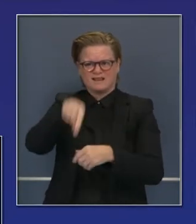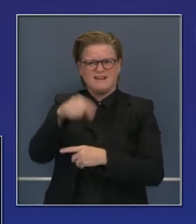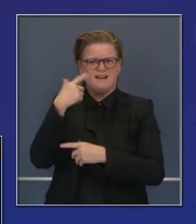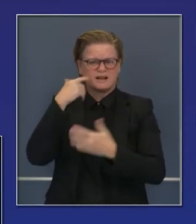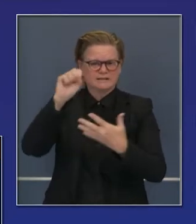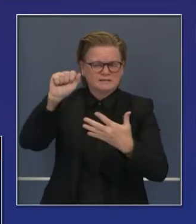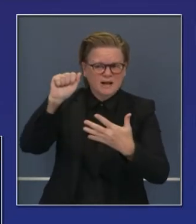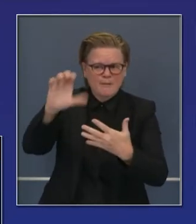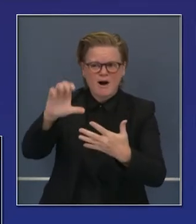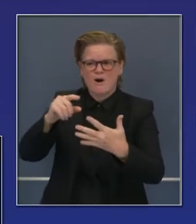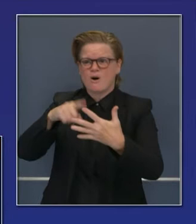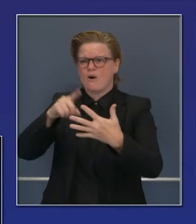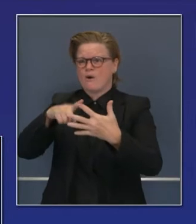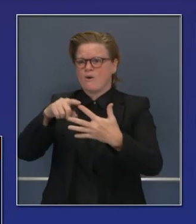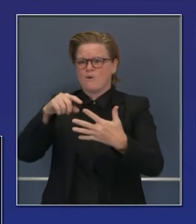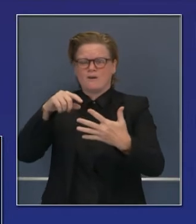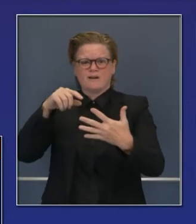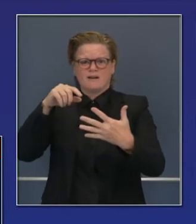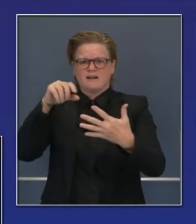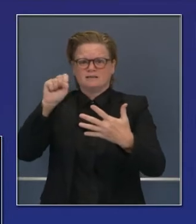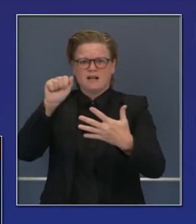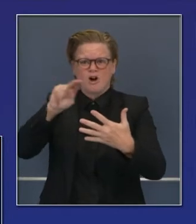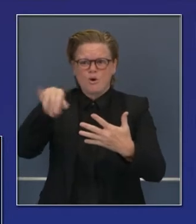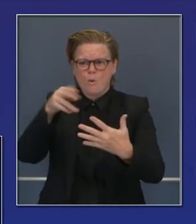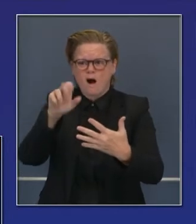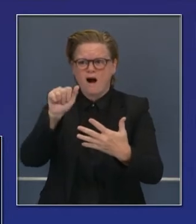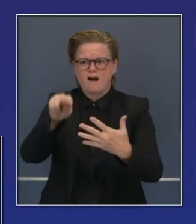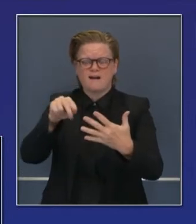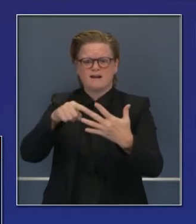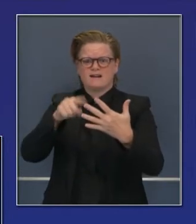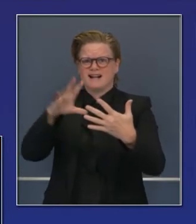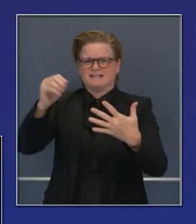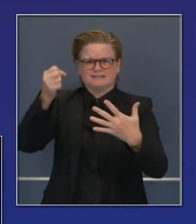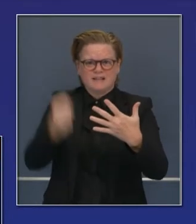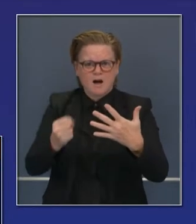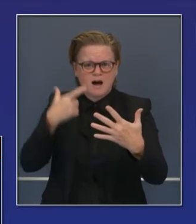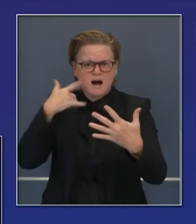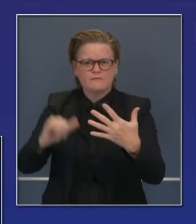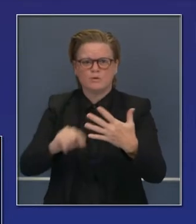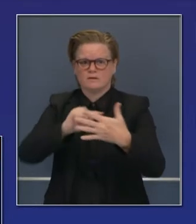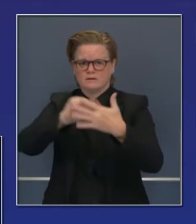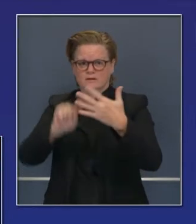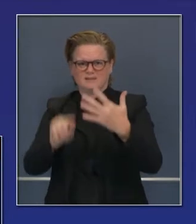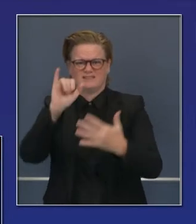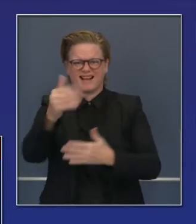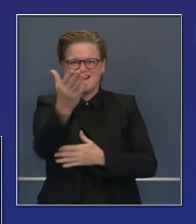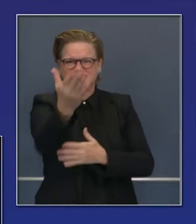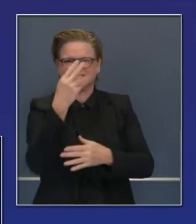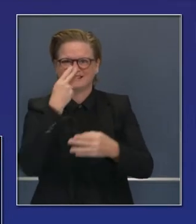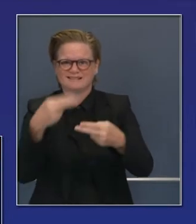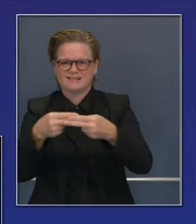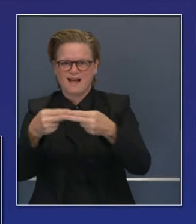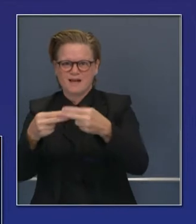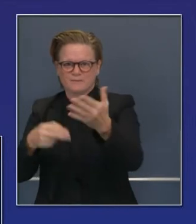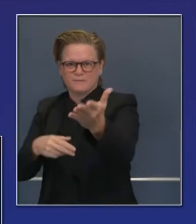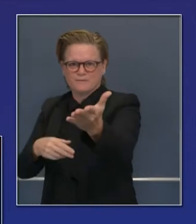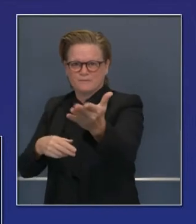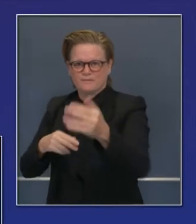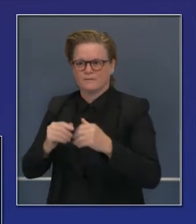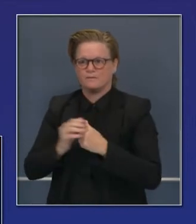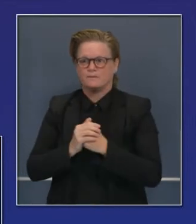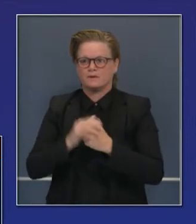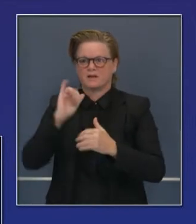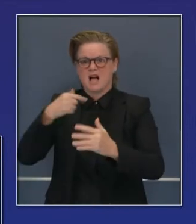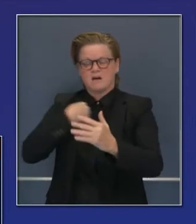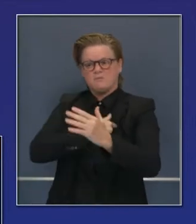California, Sacramento, área de la Bahía, Valle de San Joaquín y el sur de California. Fíjese usted, ¿cuáles son